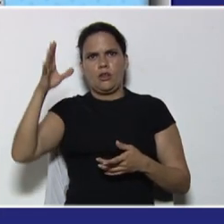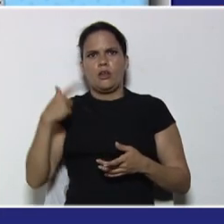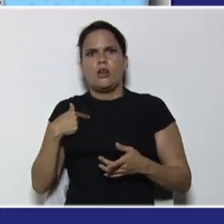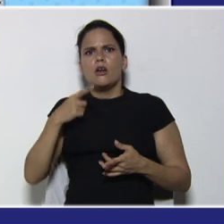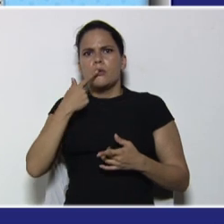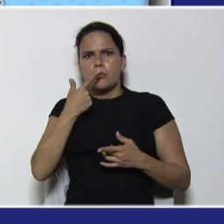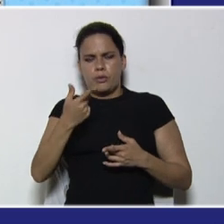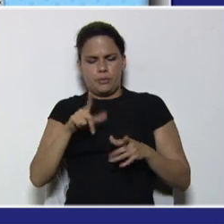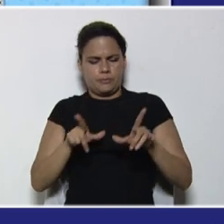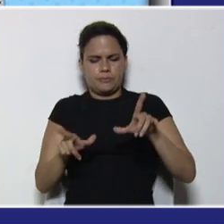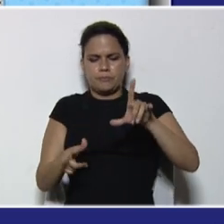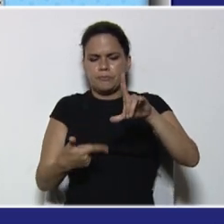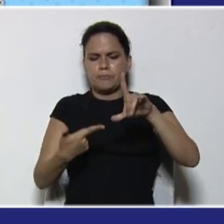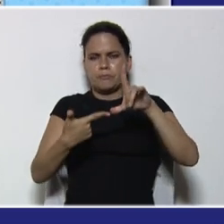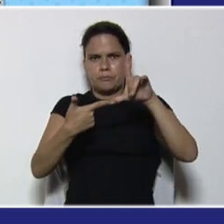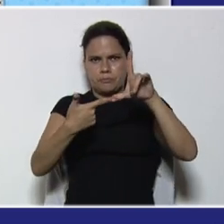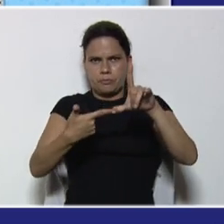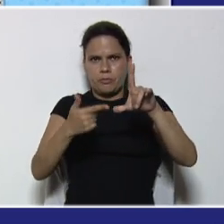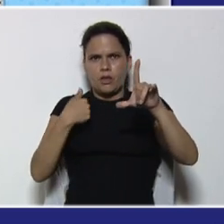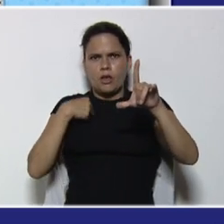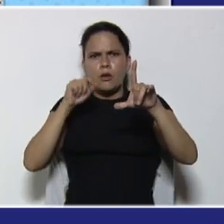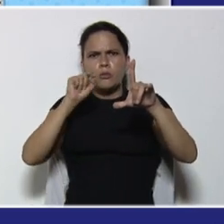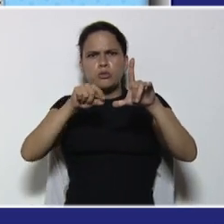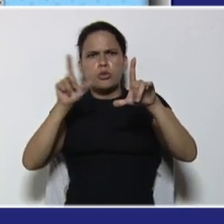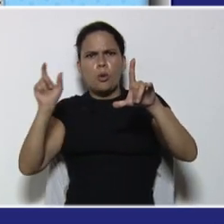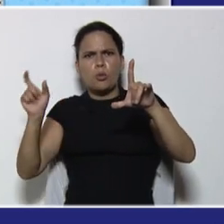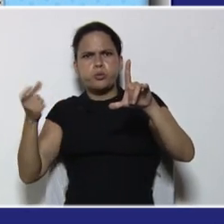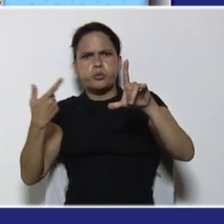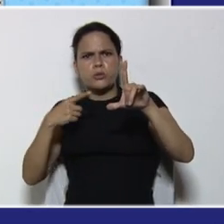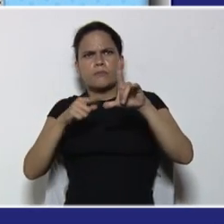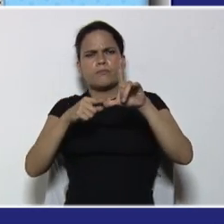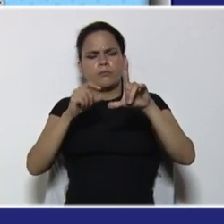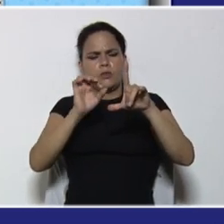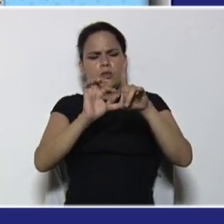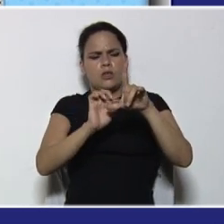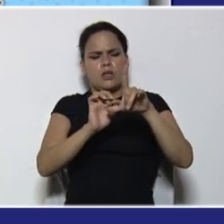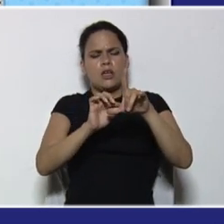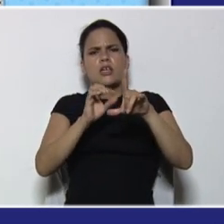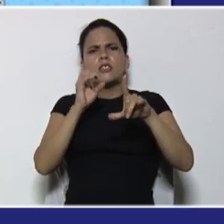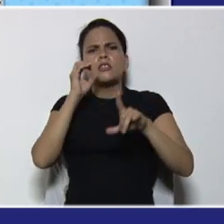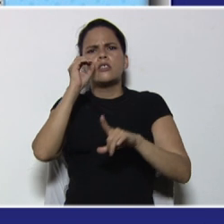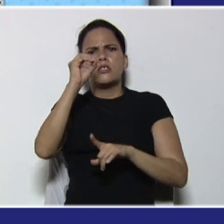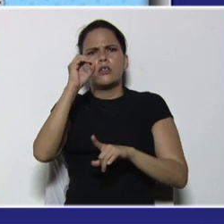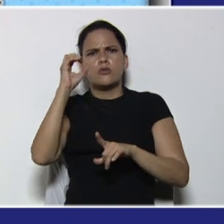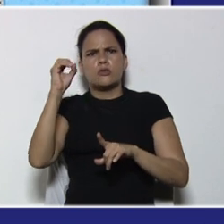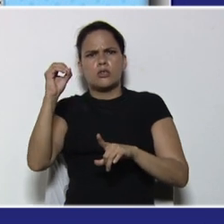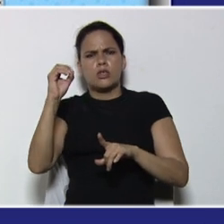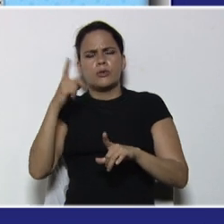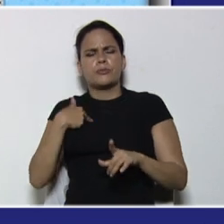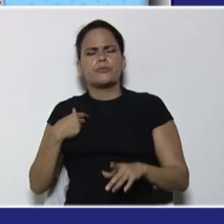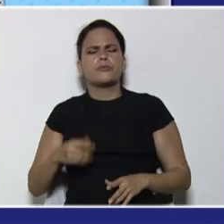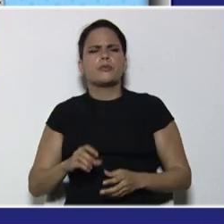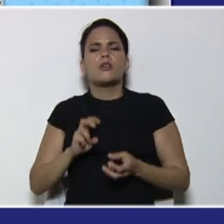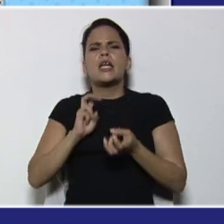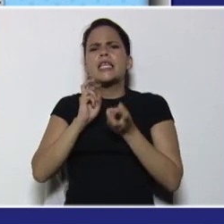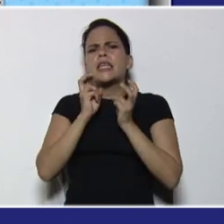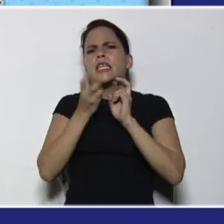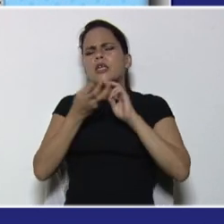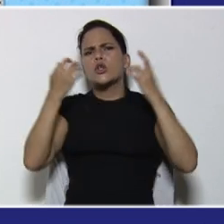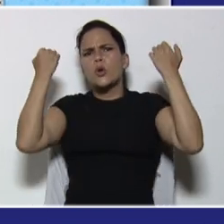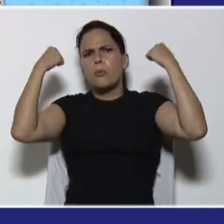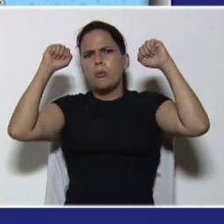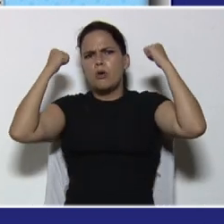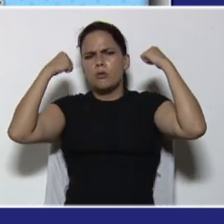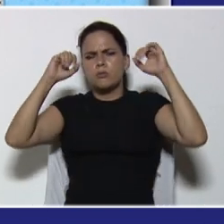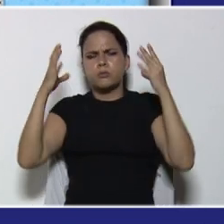cuárico. Bien, para primer año, hoy estaremos trabajando el referente teórico práctico del conjunto de números